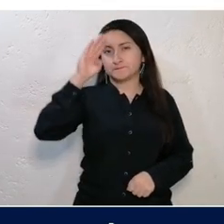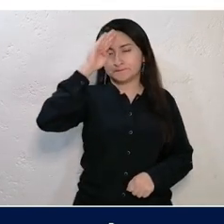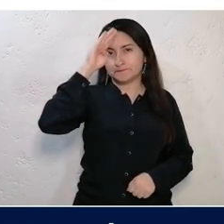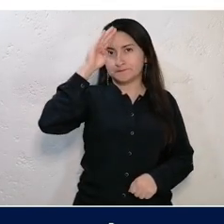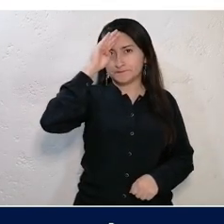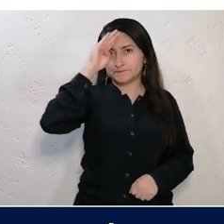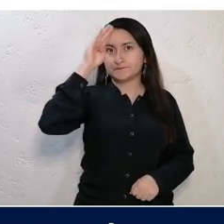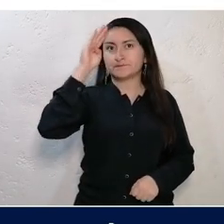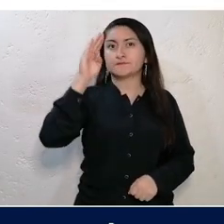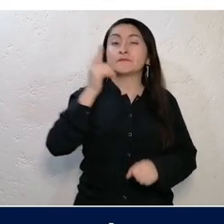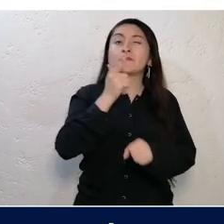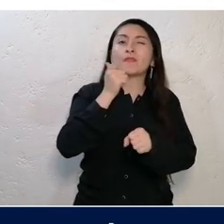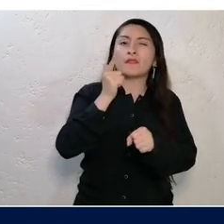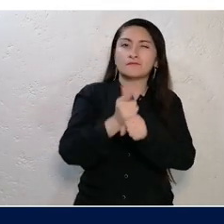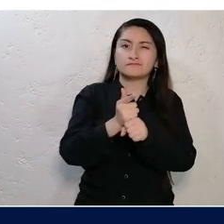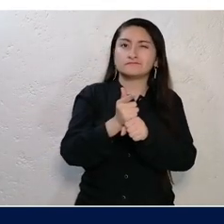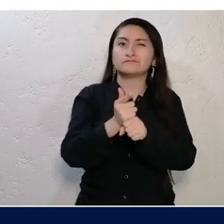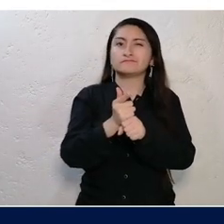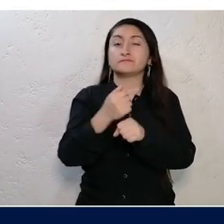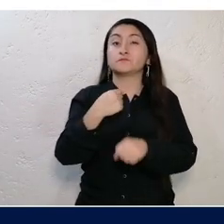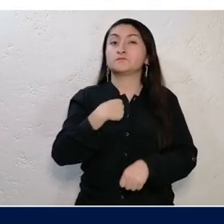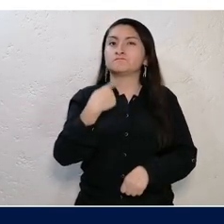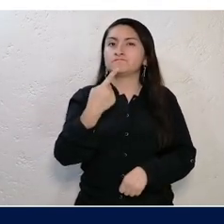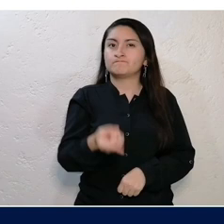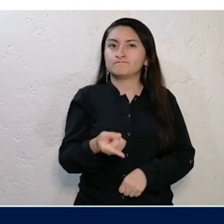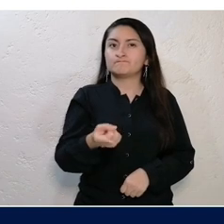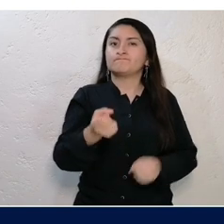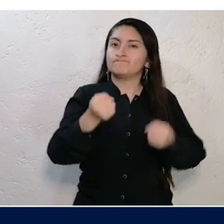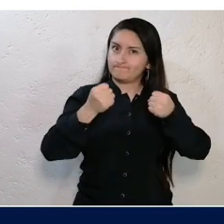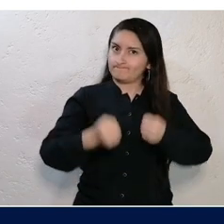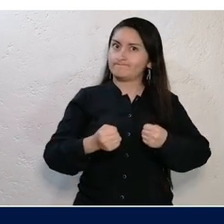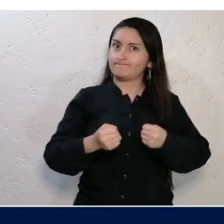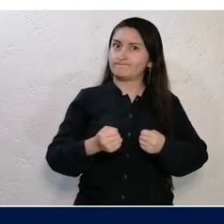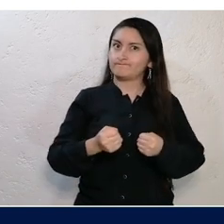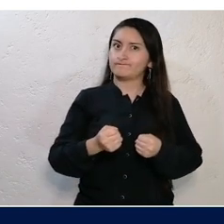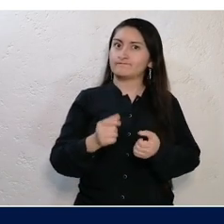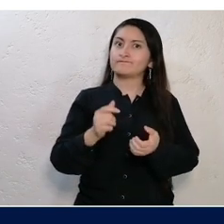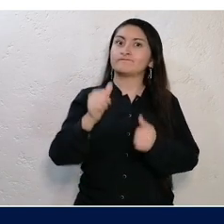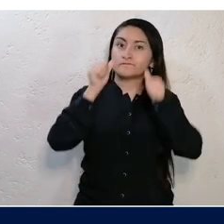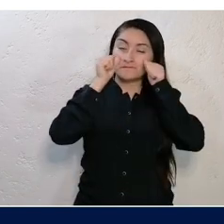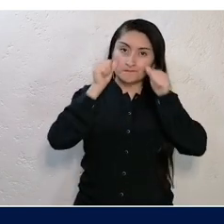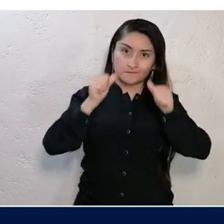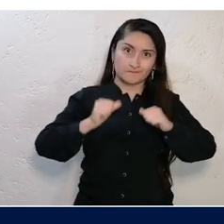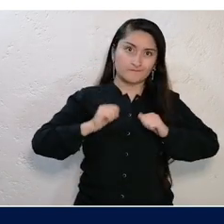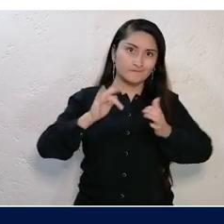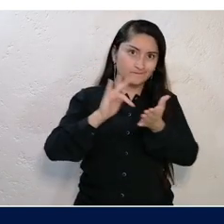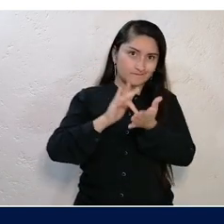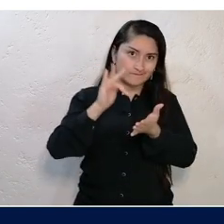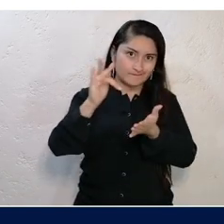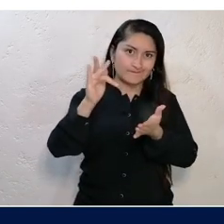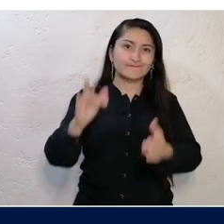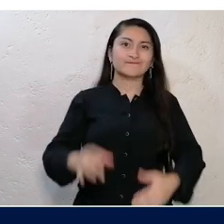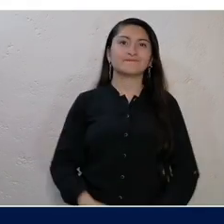psicología es una disciplina mucho más importante e interesante de lo que pensabas.